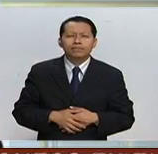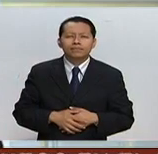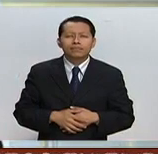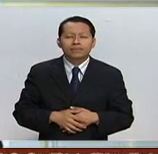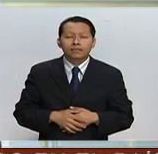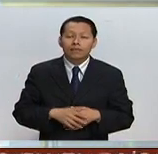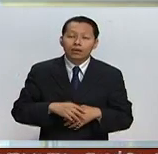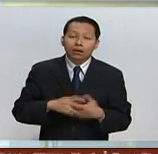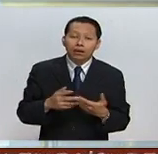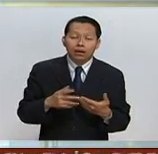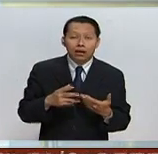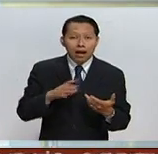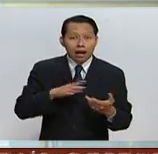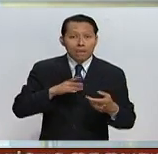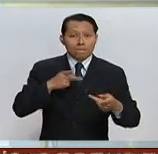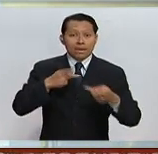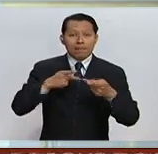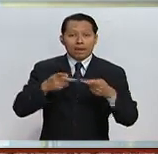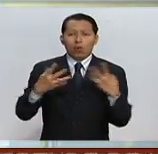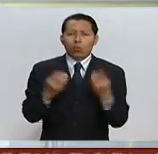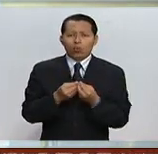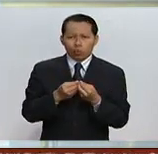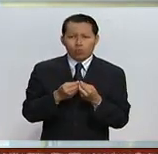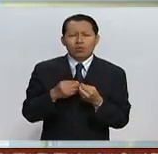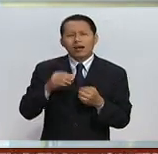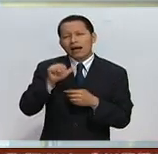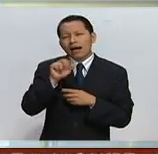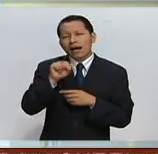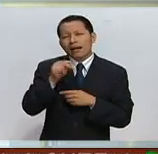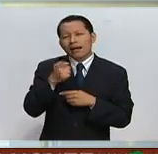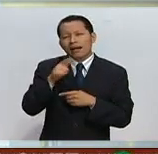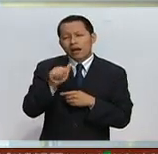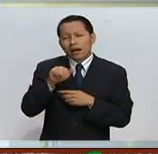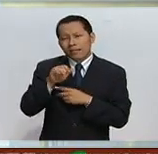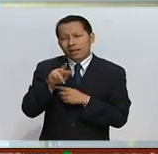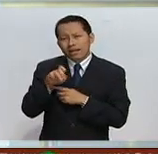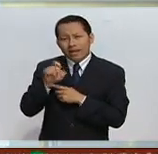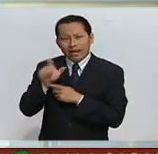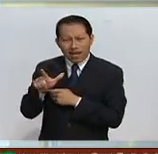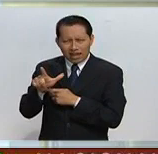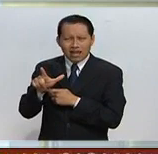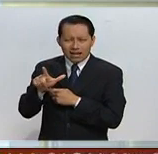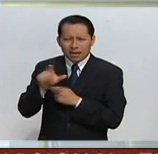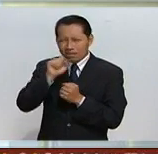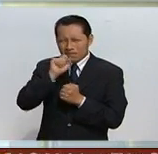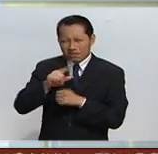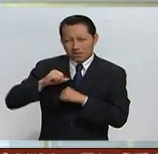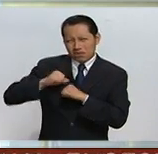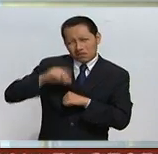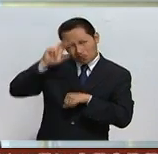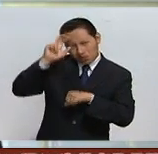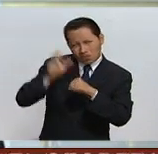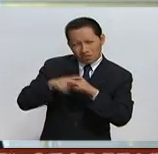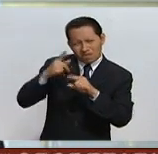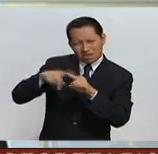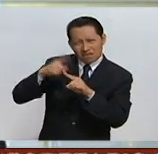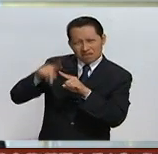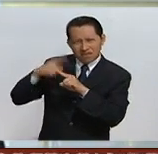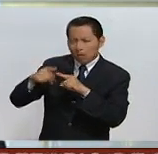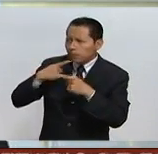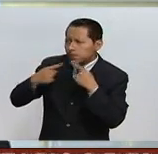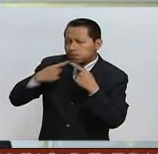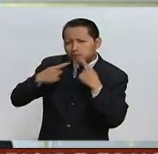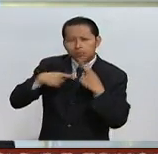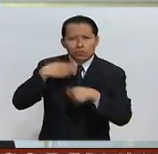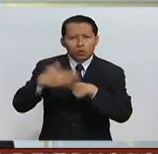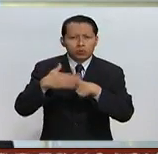Vamos a preparar, junto con la canciller Angela Merkel y las autoridades europeas, la estrategia a seguir en las